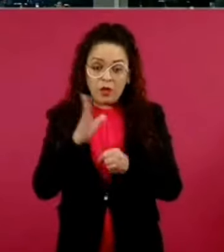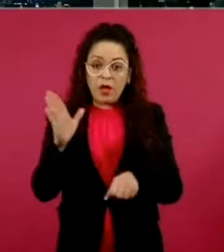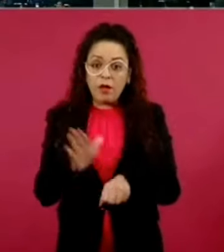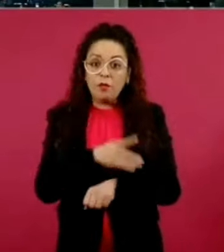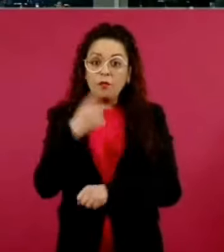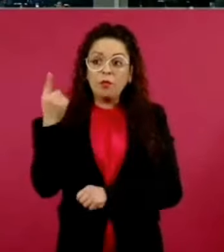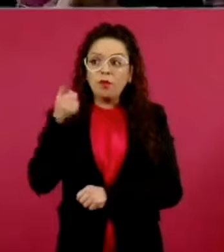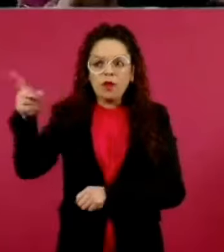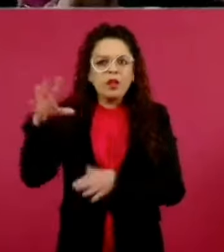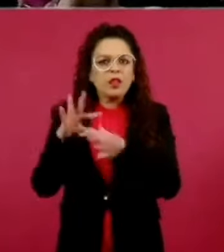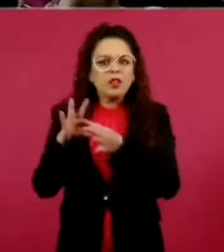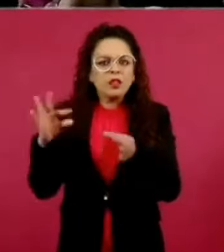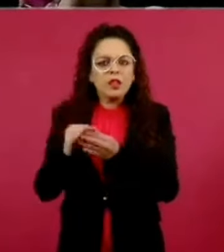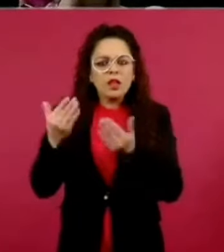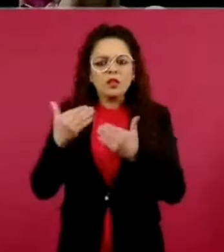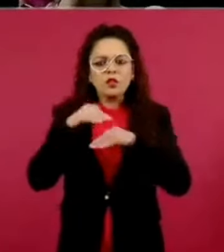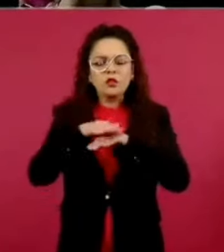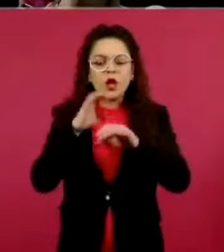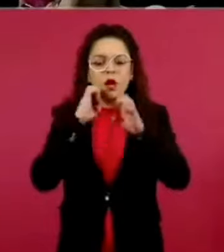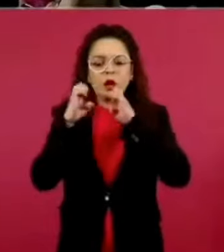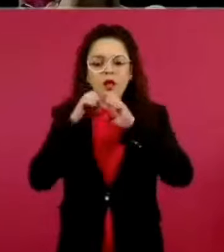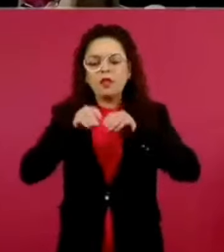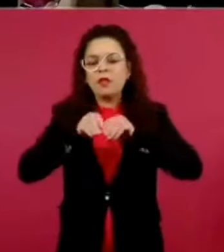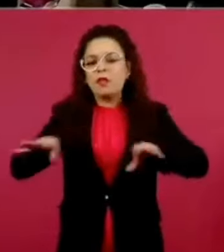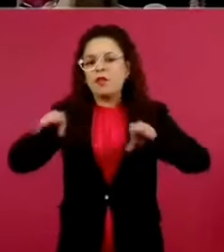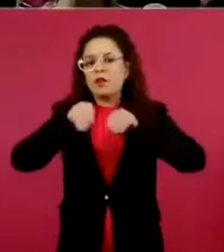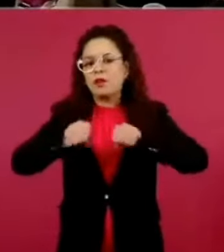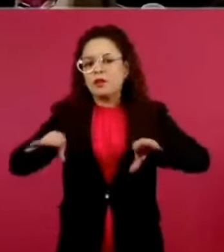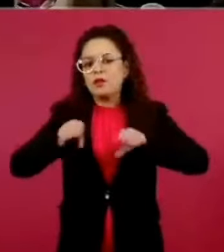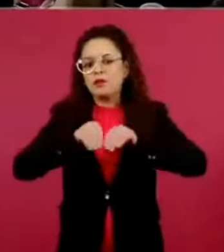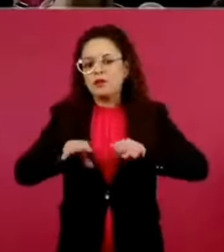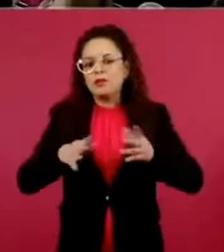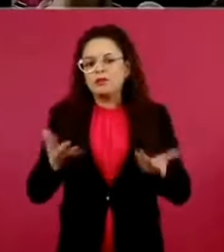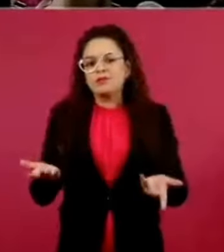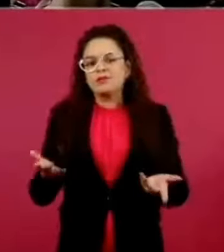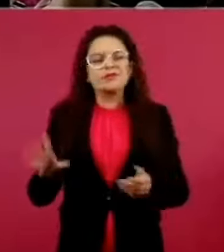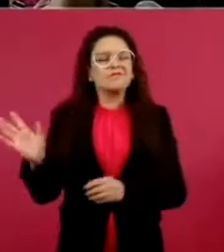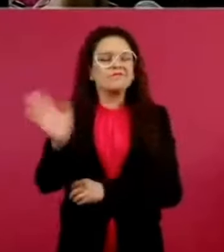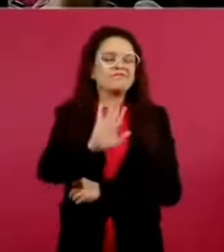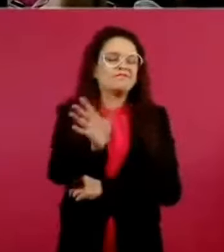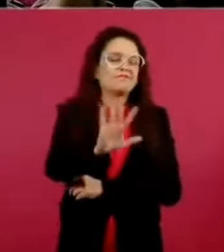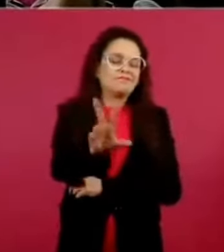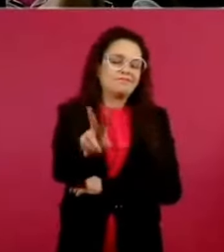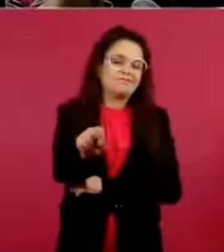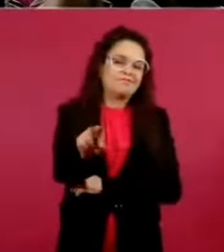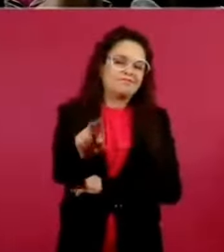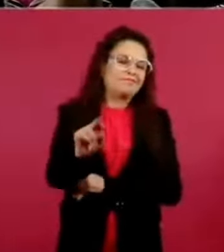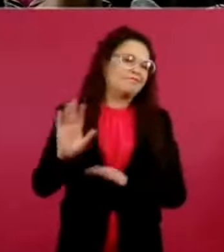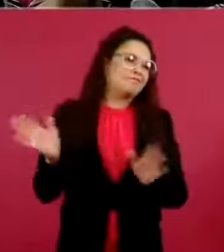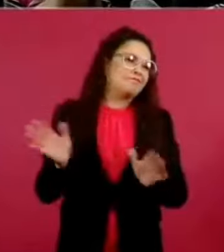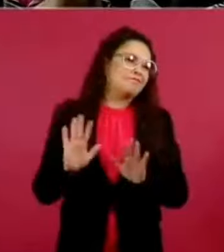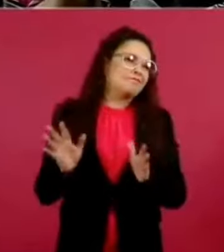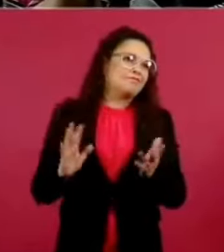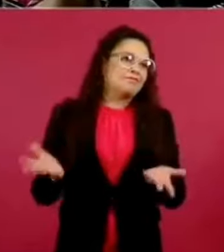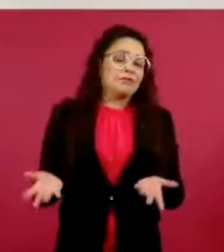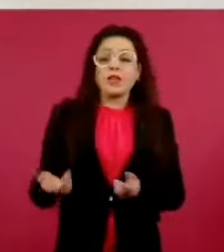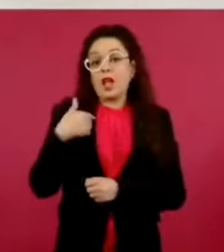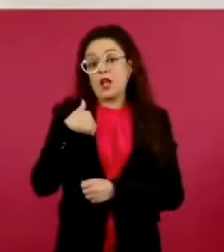dieron a medios en torno al… No, es que qué pollo a estar aclarándole.